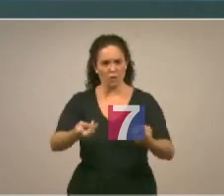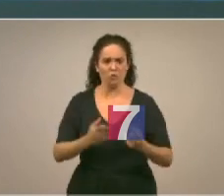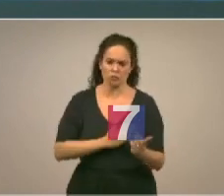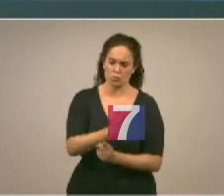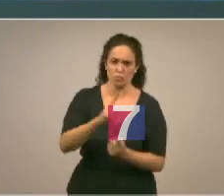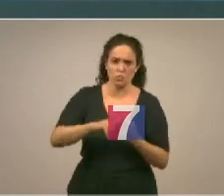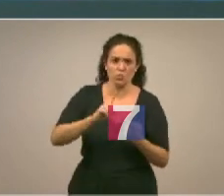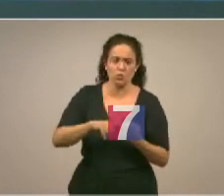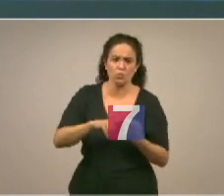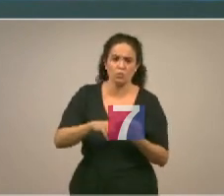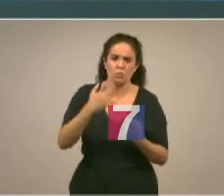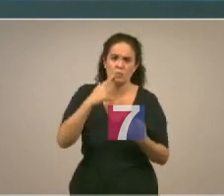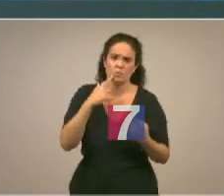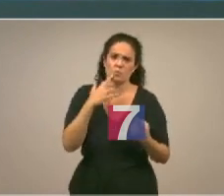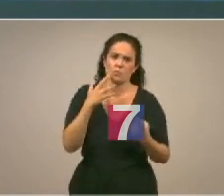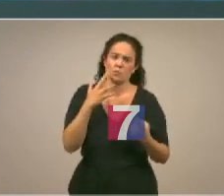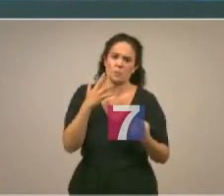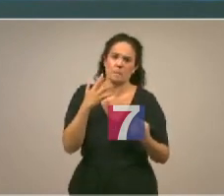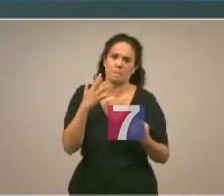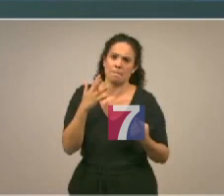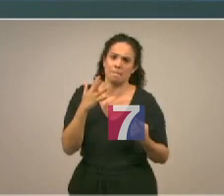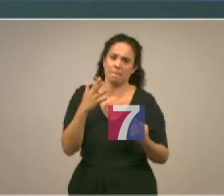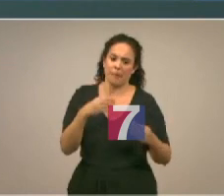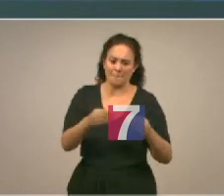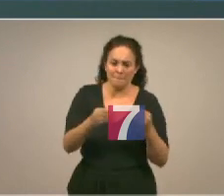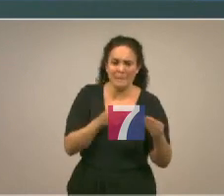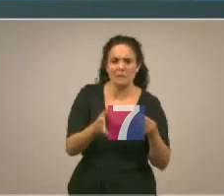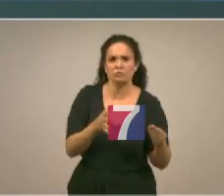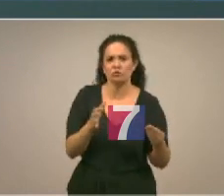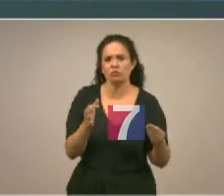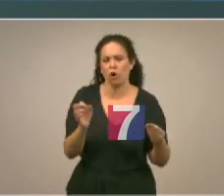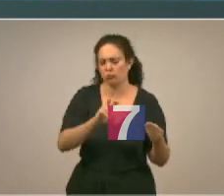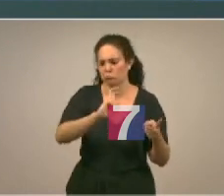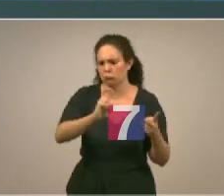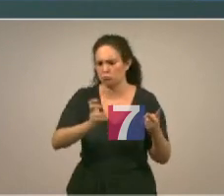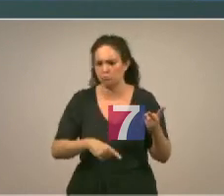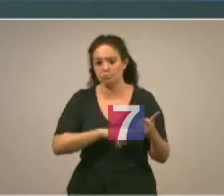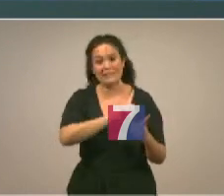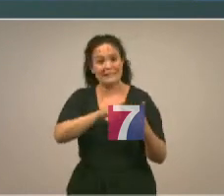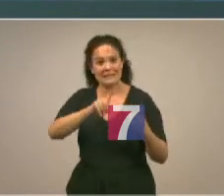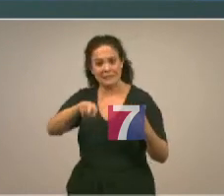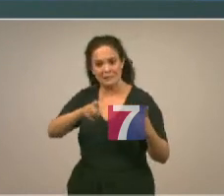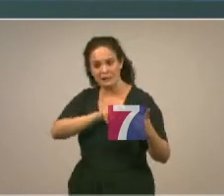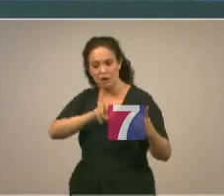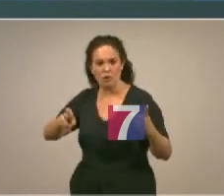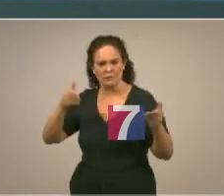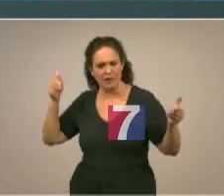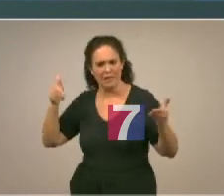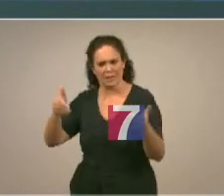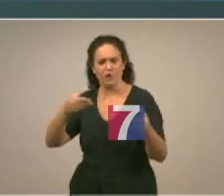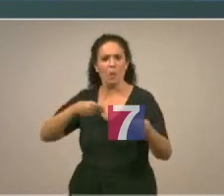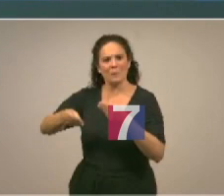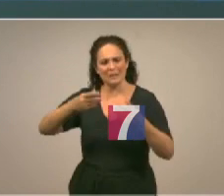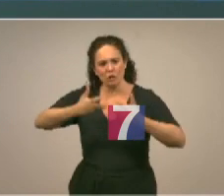en las corrientes prioritarias referidas a plástico como en cualquier otra y que se está centrando precisamente en el plástico